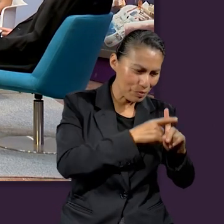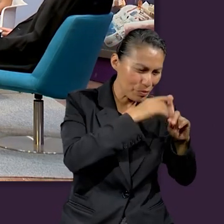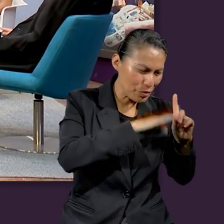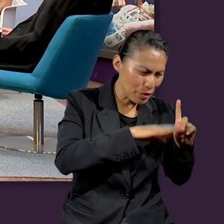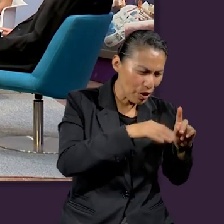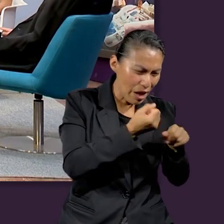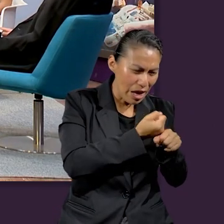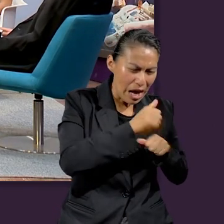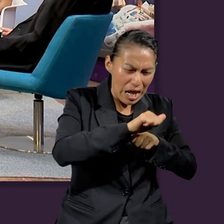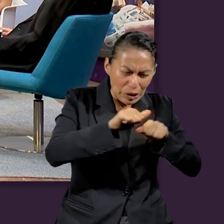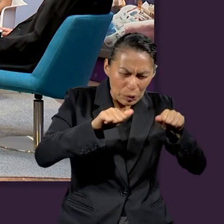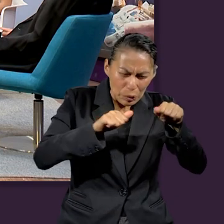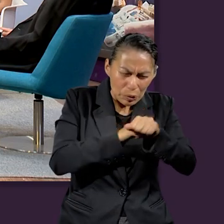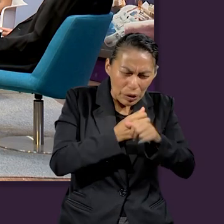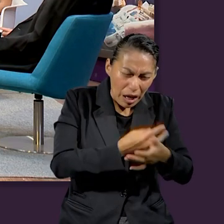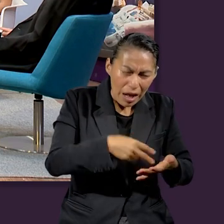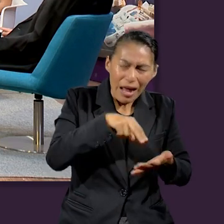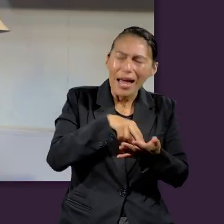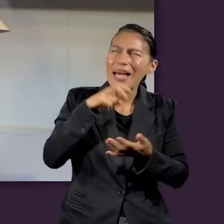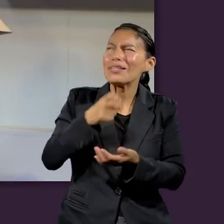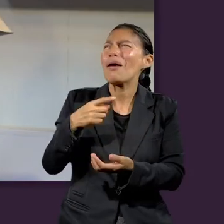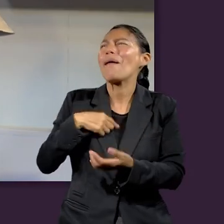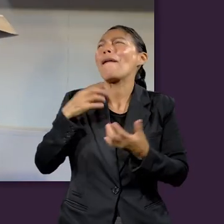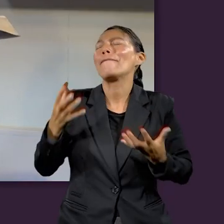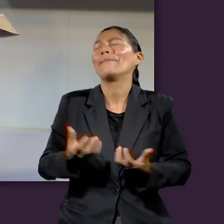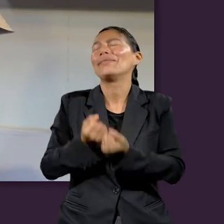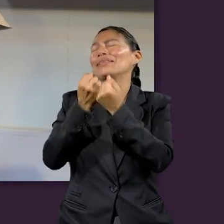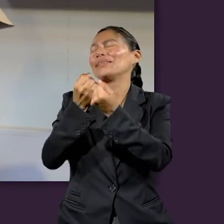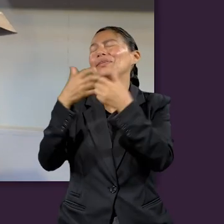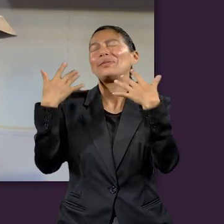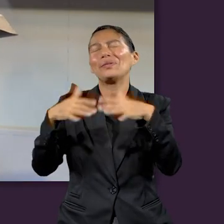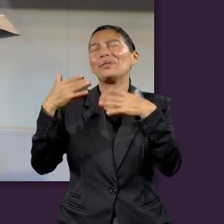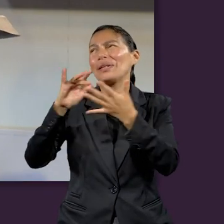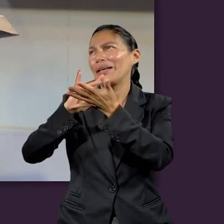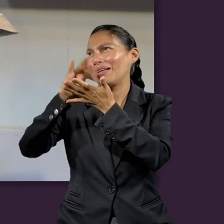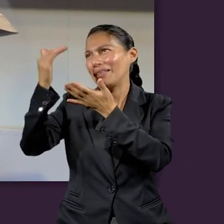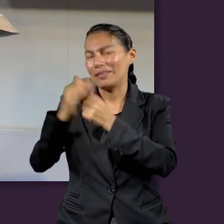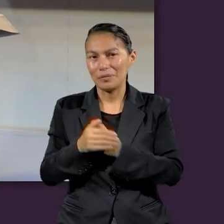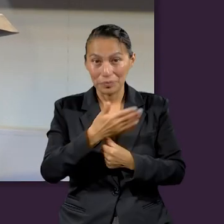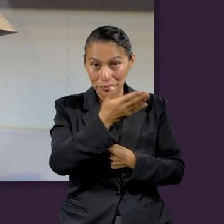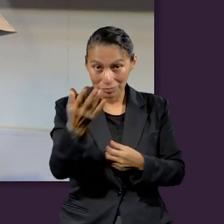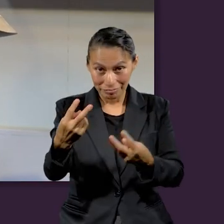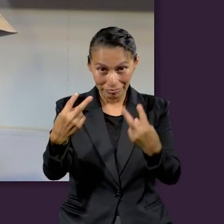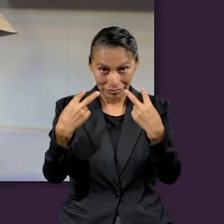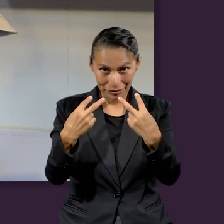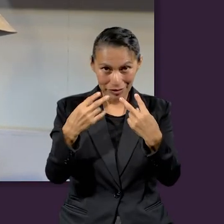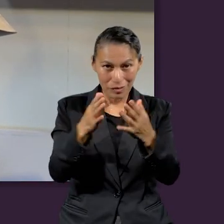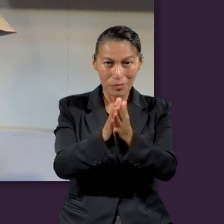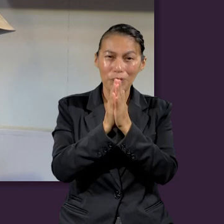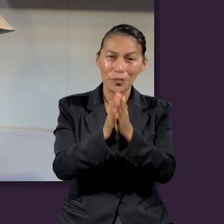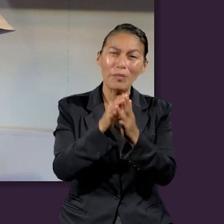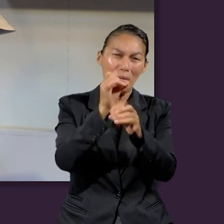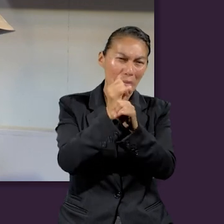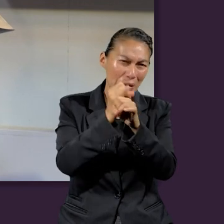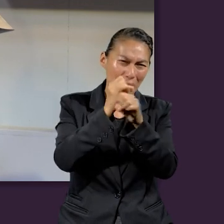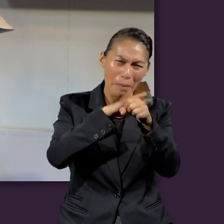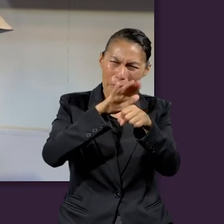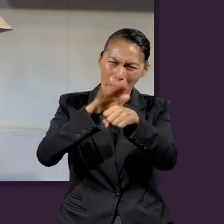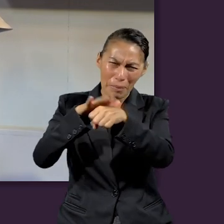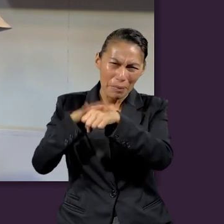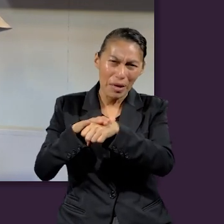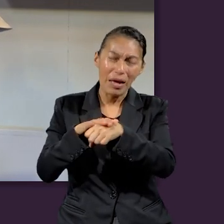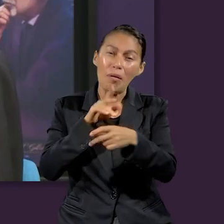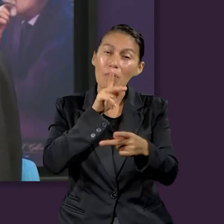que es una lección bonita. Los invitaría, nos invitaría a todos y a los que nos ven, para que investiguemos más sobre estas profecías que nos dan